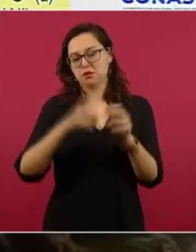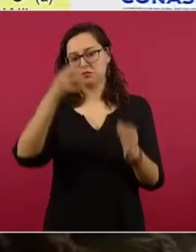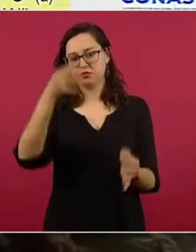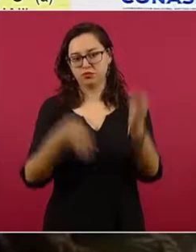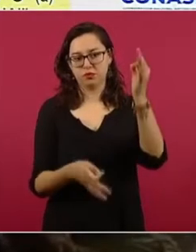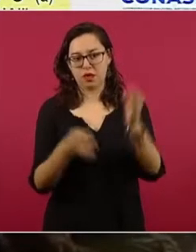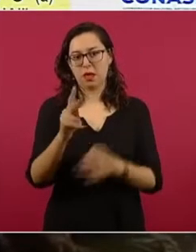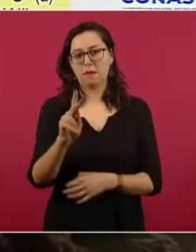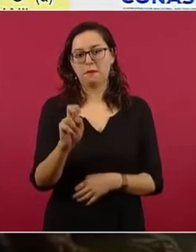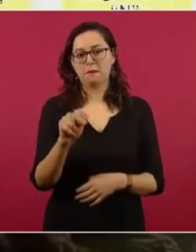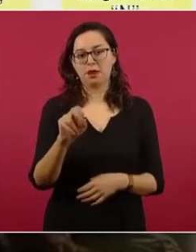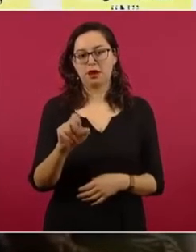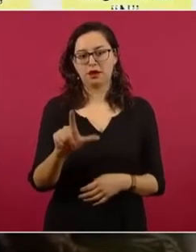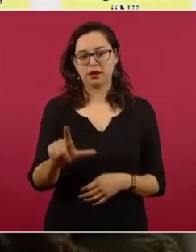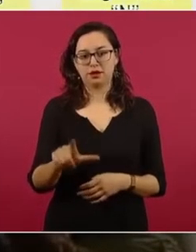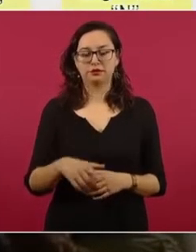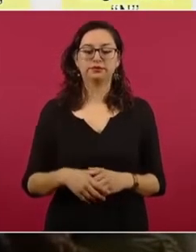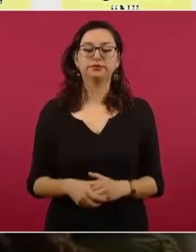penal. Siguiente.